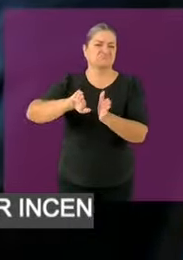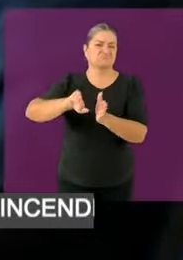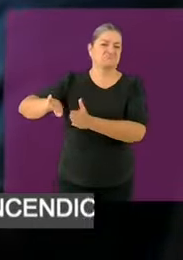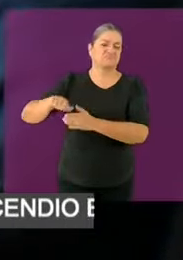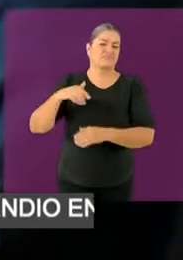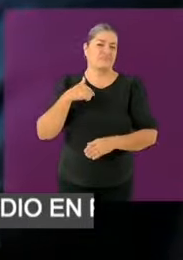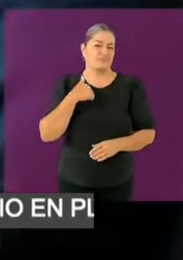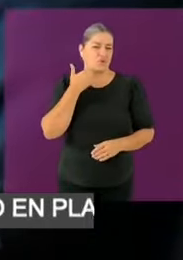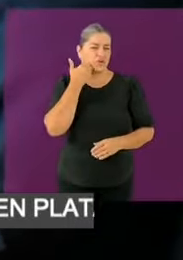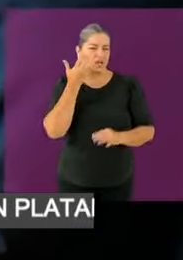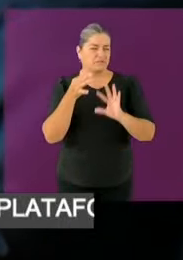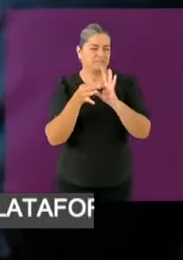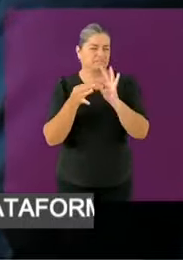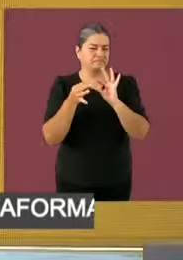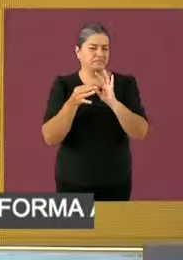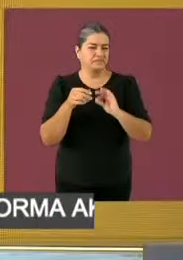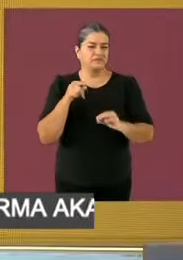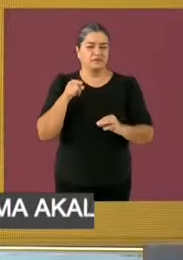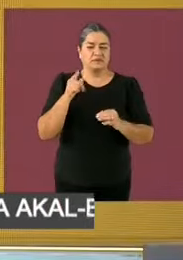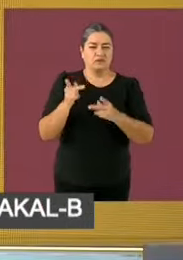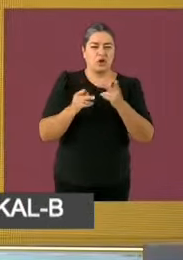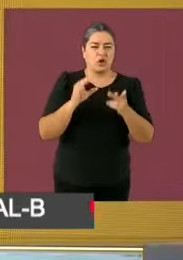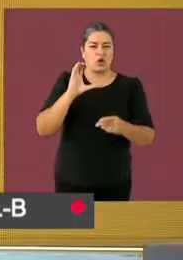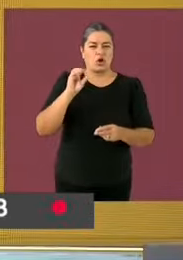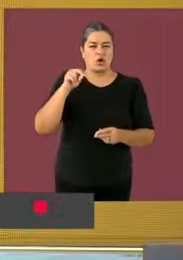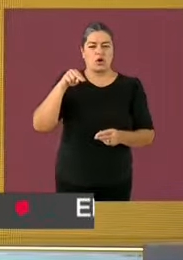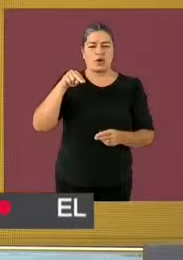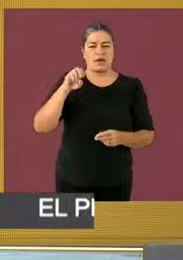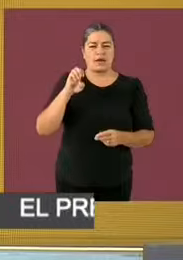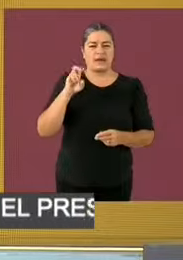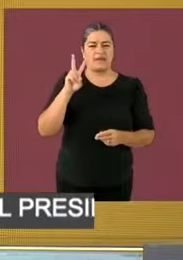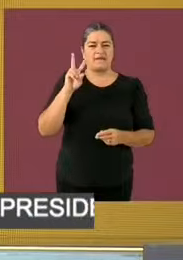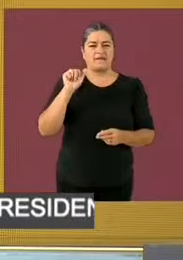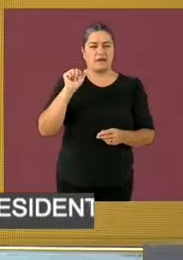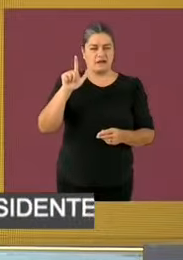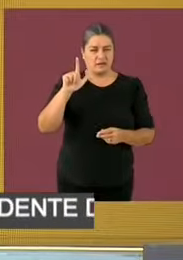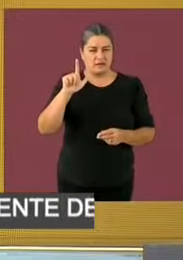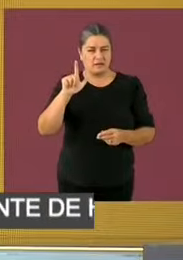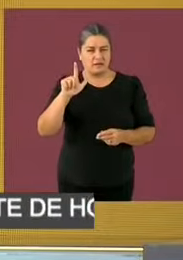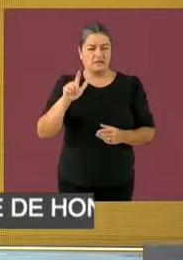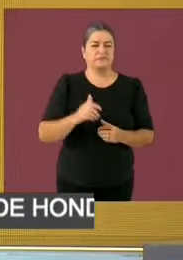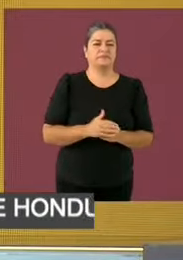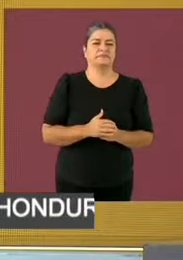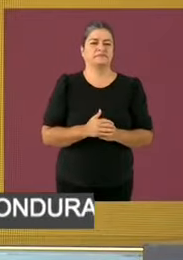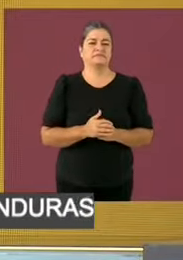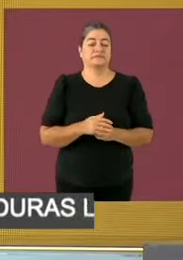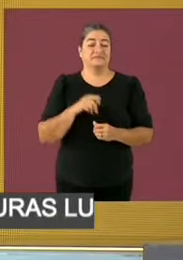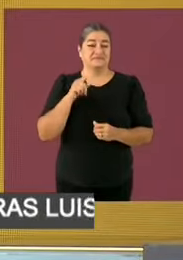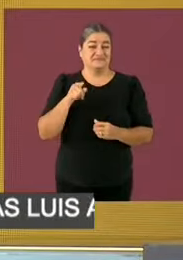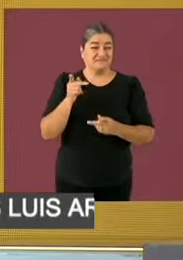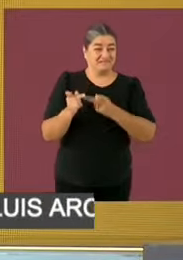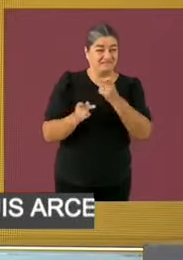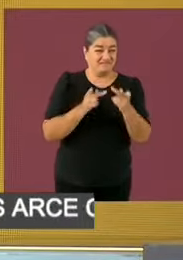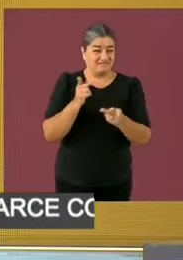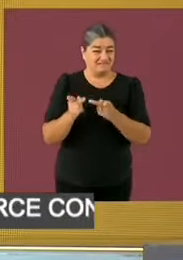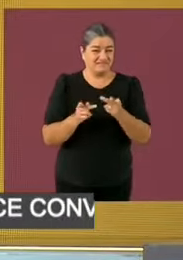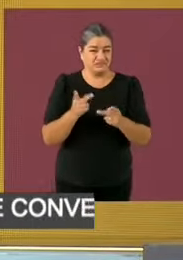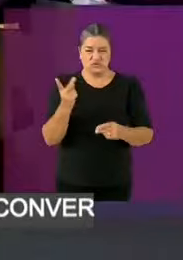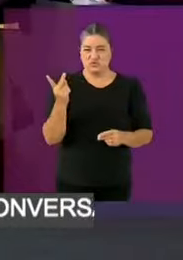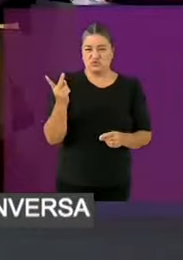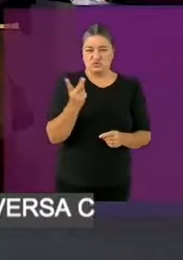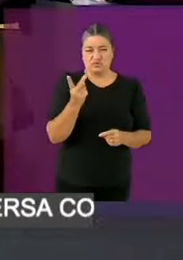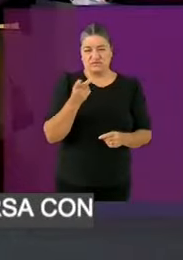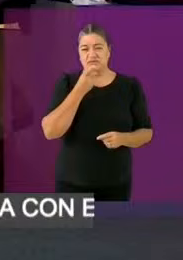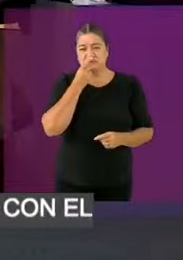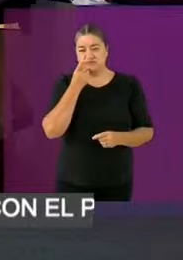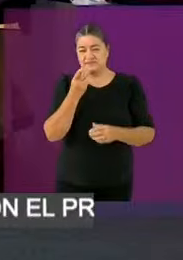refieren los dos candidatos, la candidata y el candidato, la candidata del PRIAN y el candidato de Movimiento Ciudadano, es una